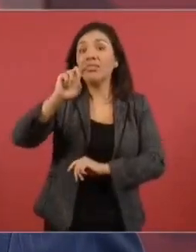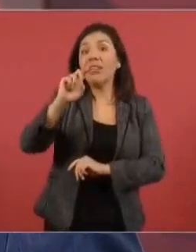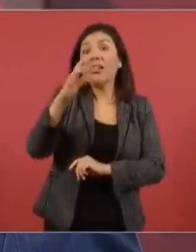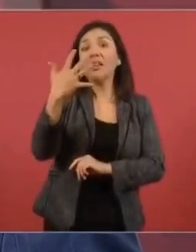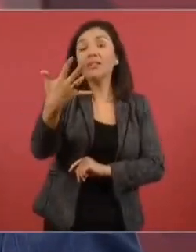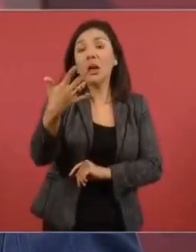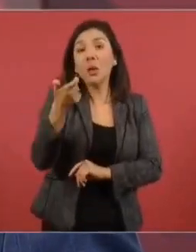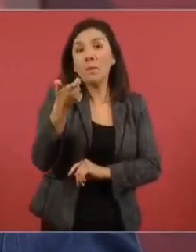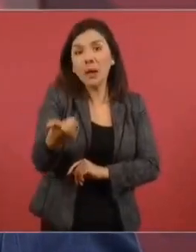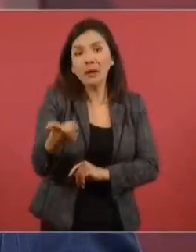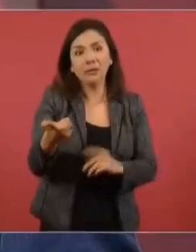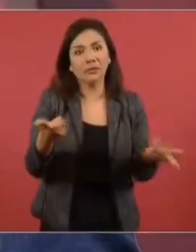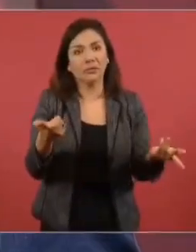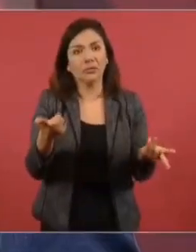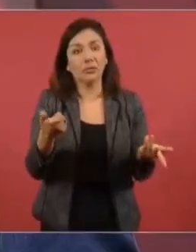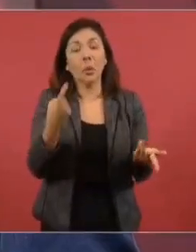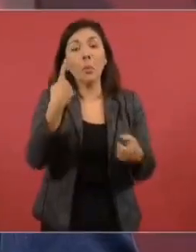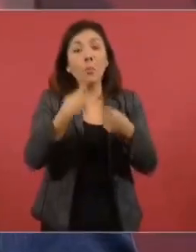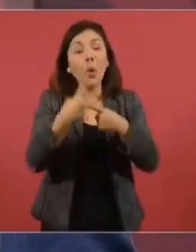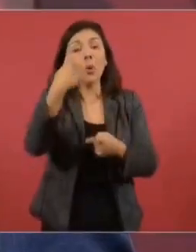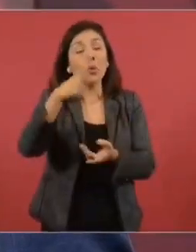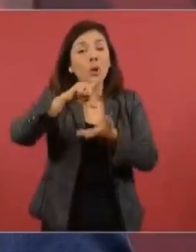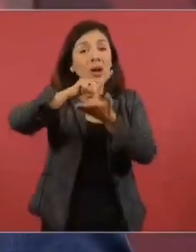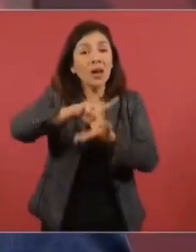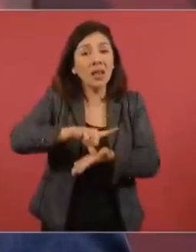de litro.